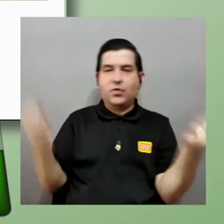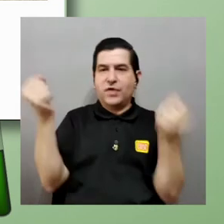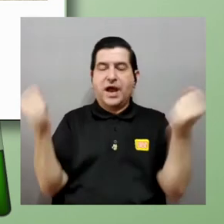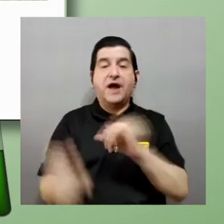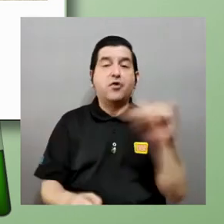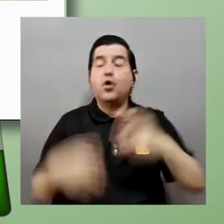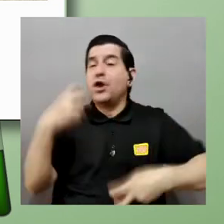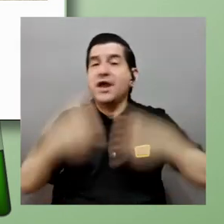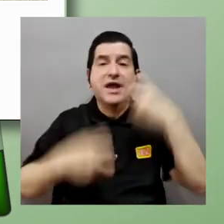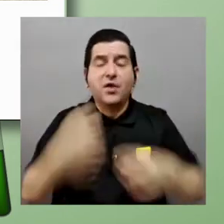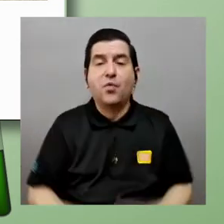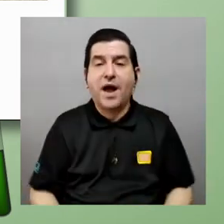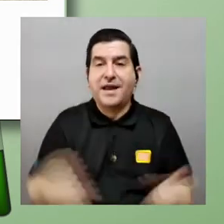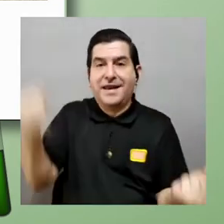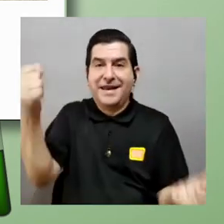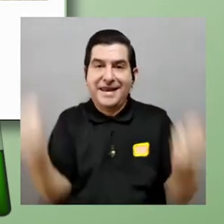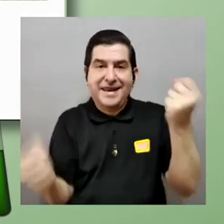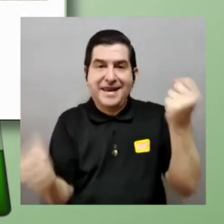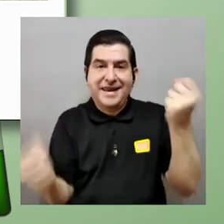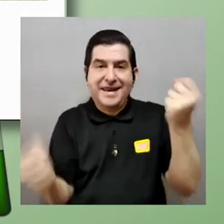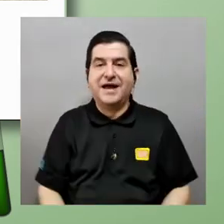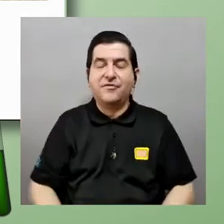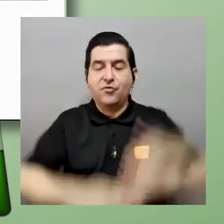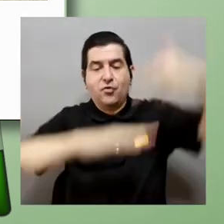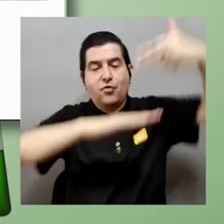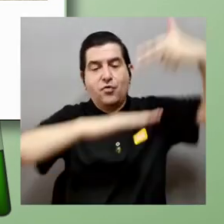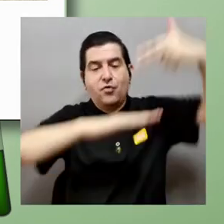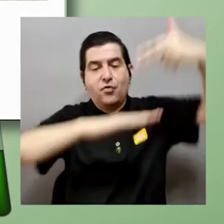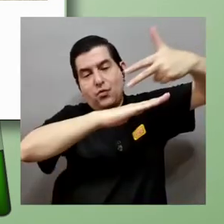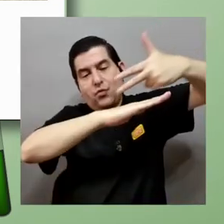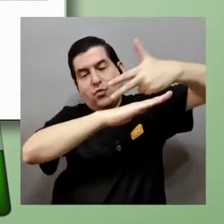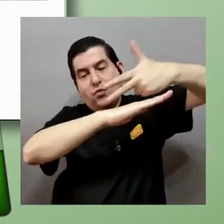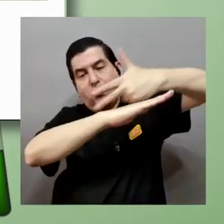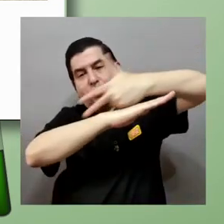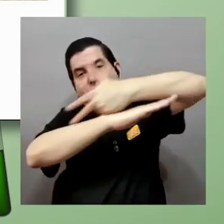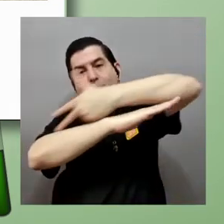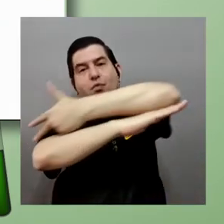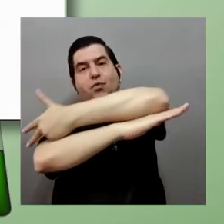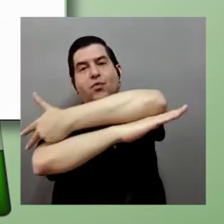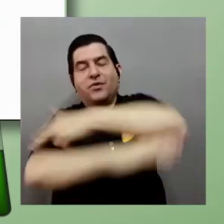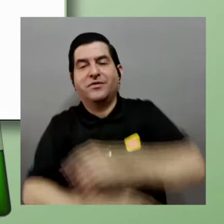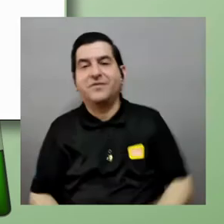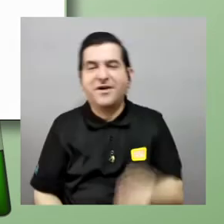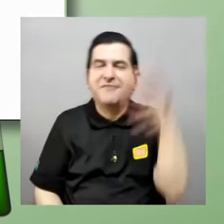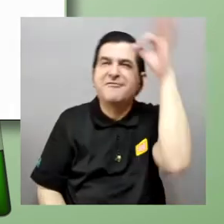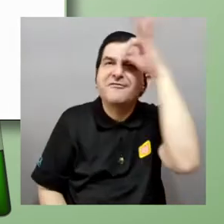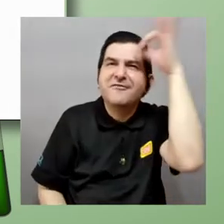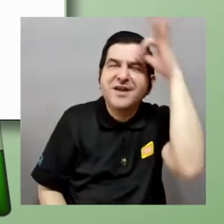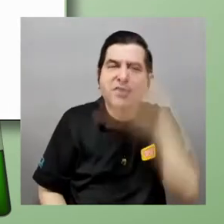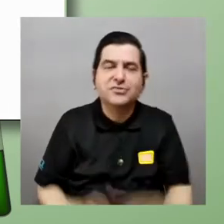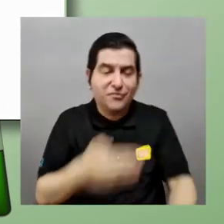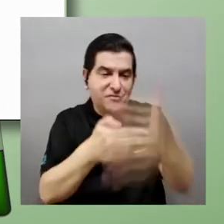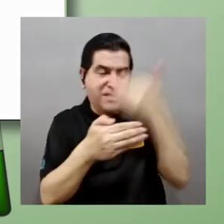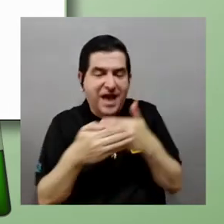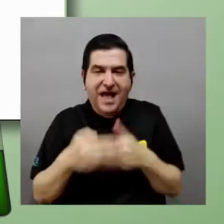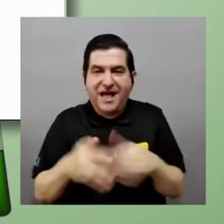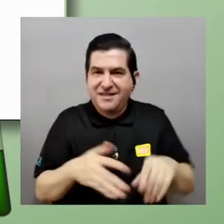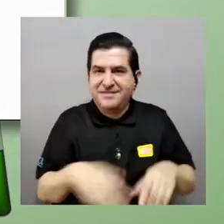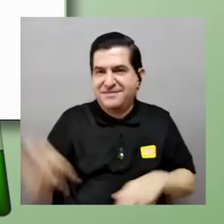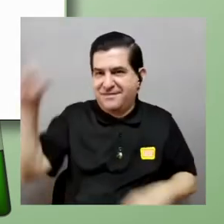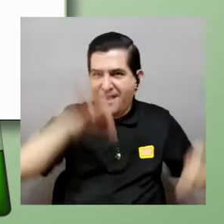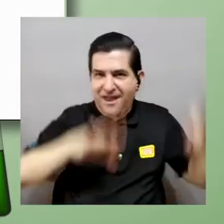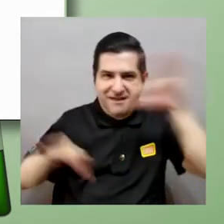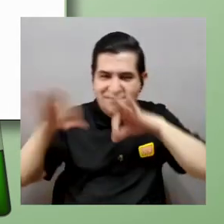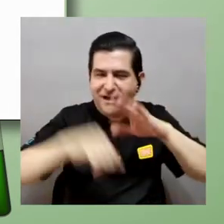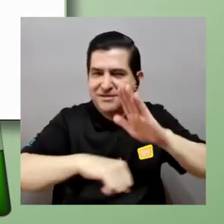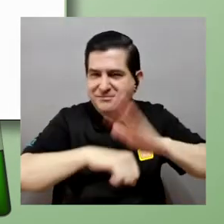o es el mismo problema de un carro en una pendiente inclinada ¿verdad? esa filosofía detrás de la